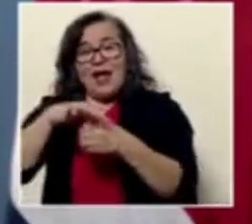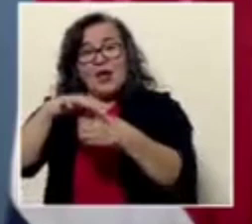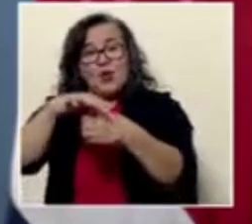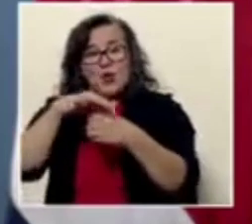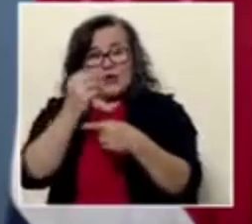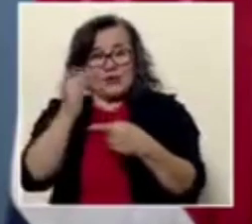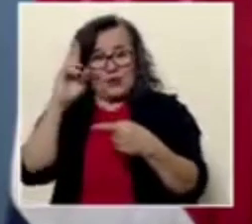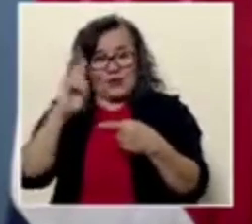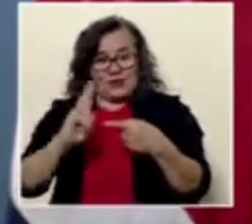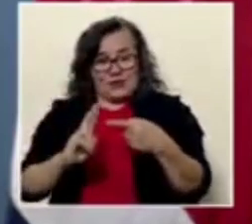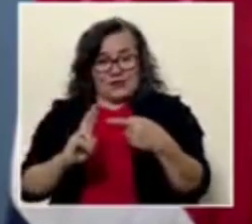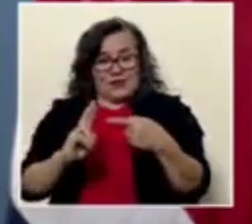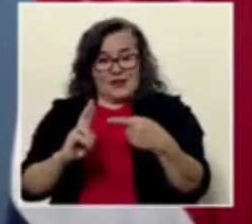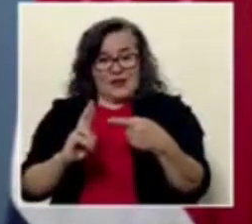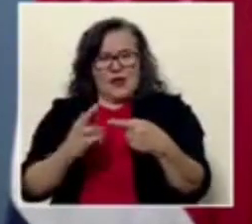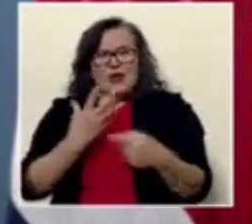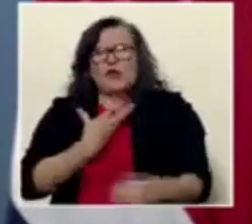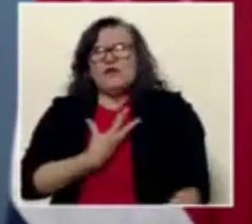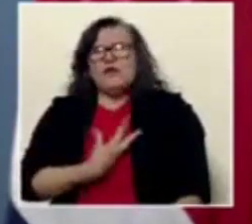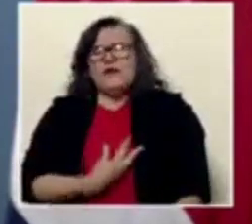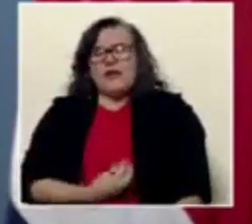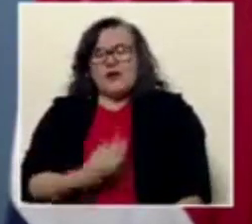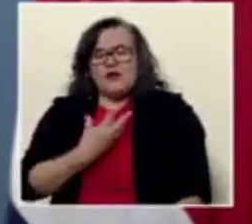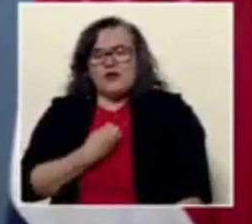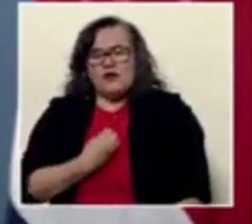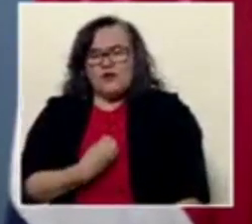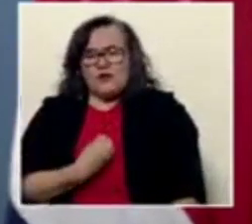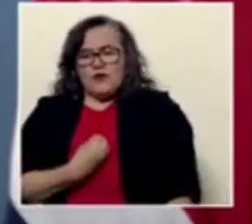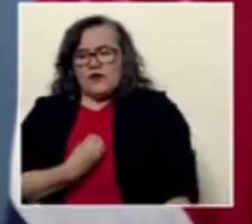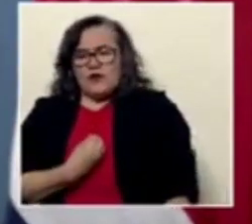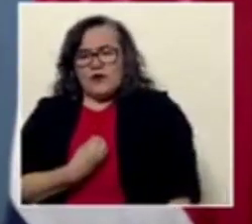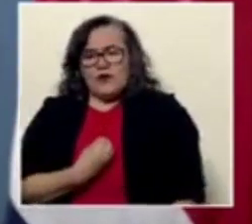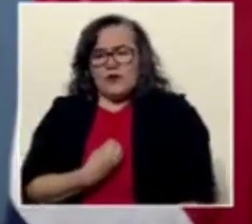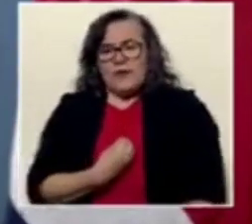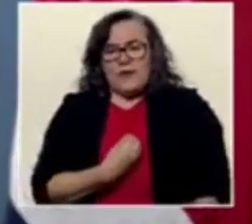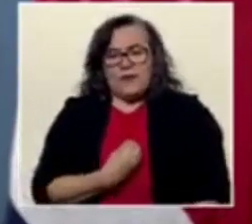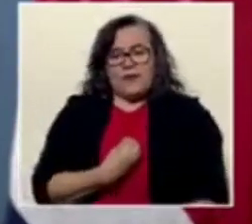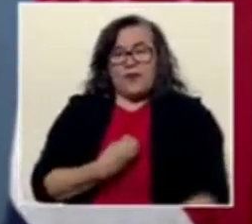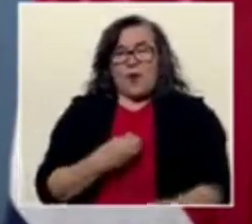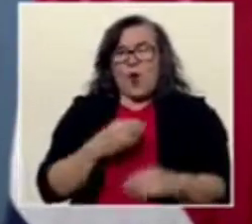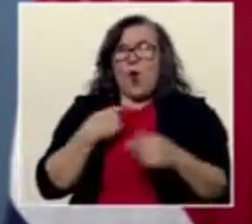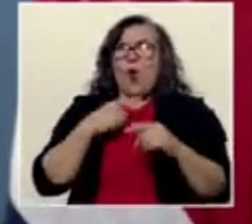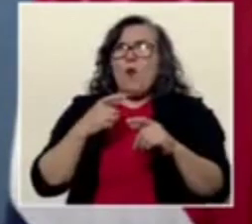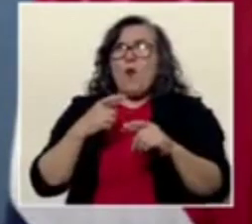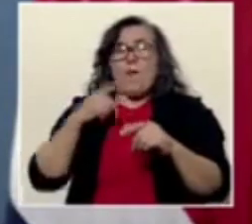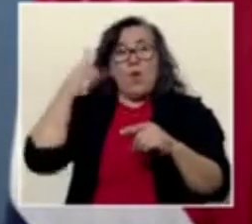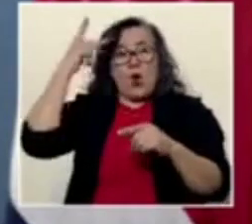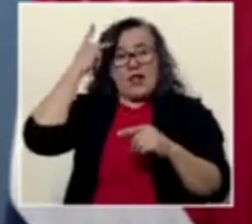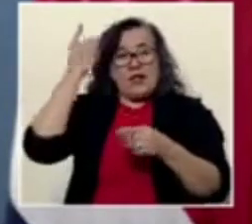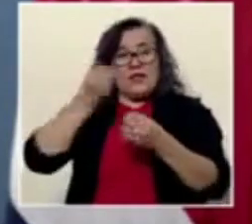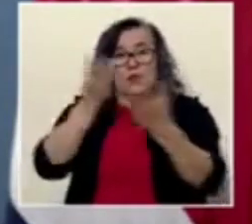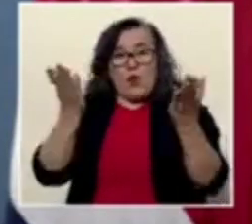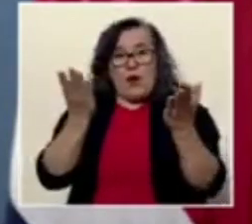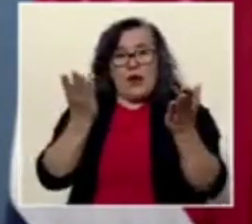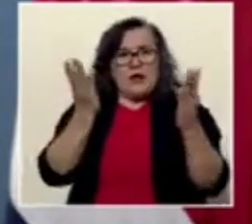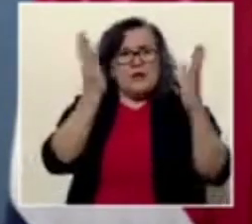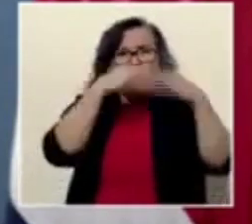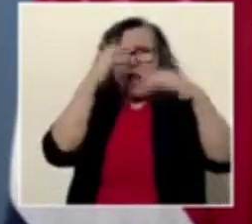Rica han sufrido un abandono de políticas públicas durante años.